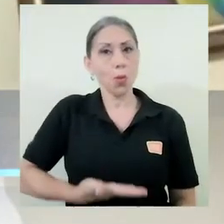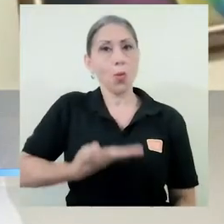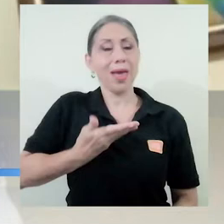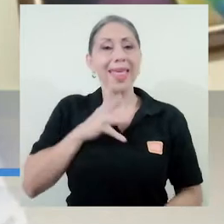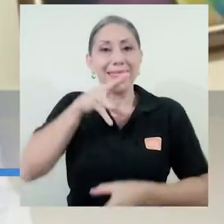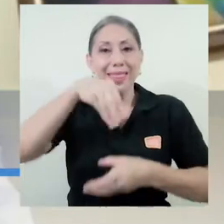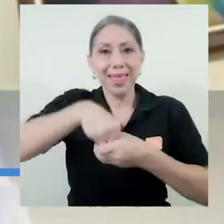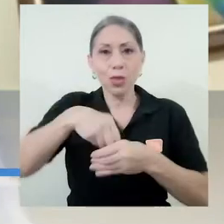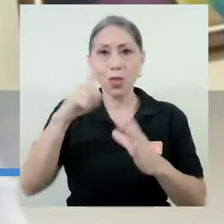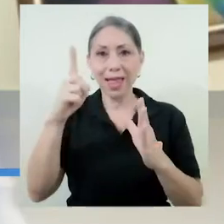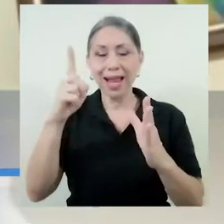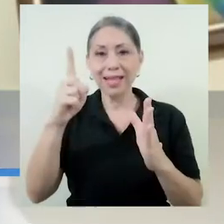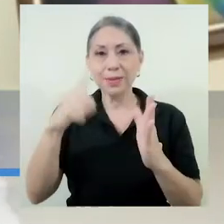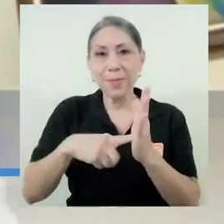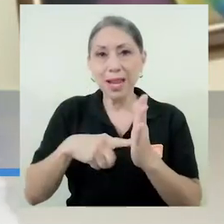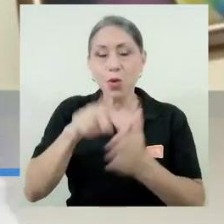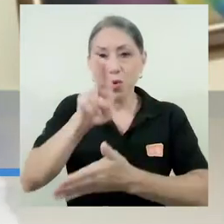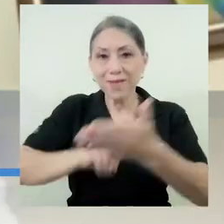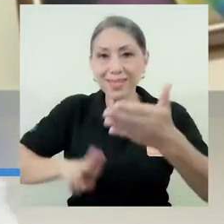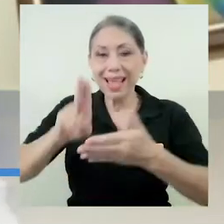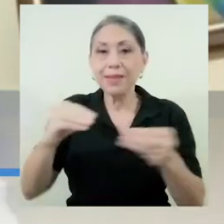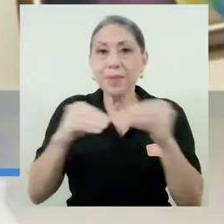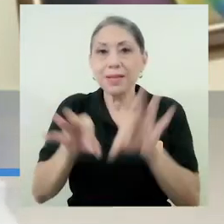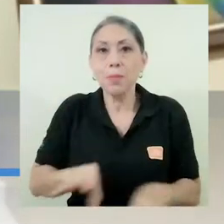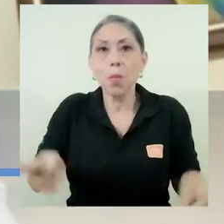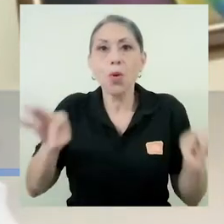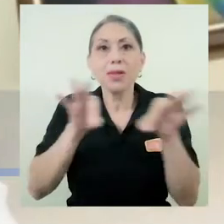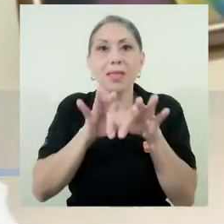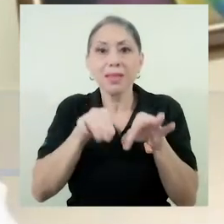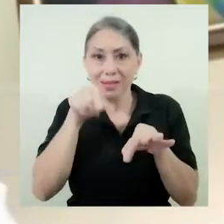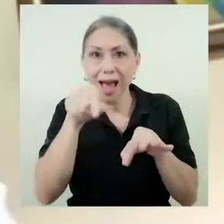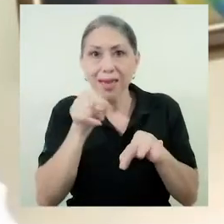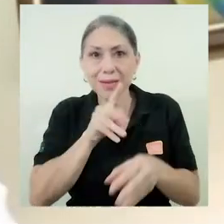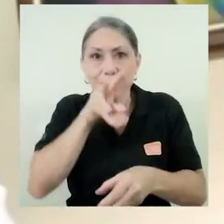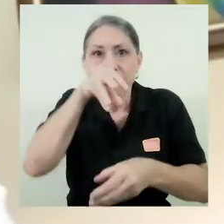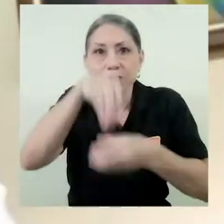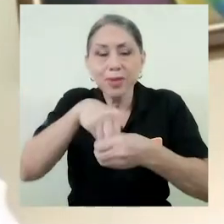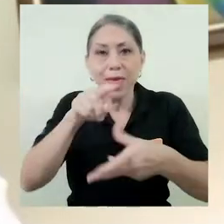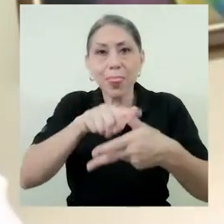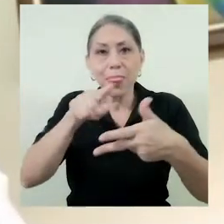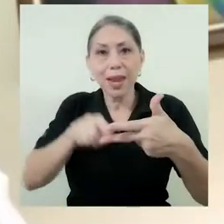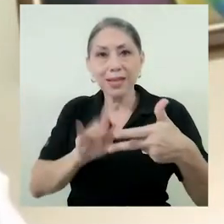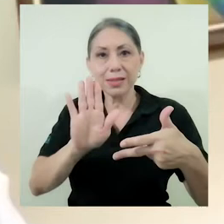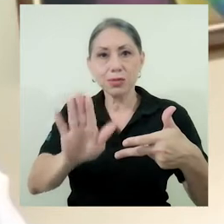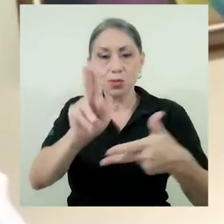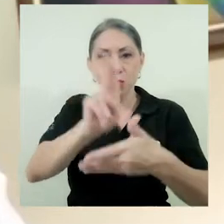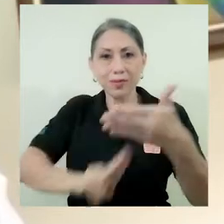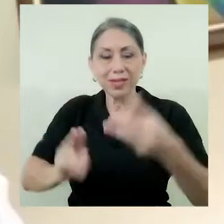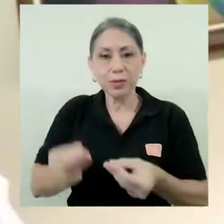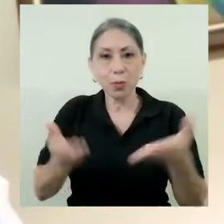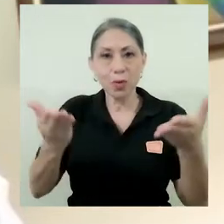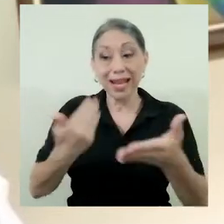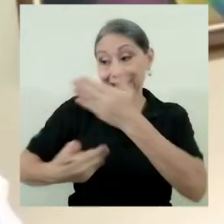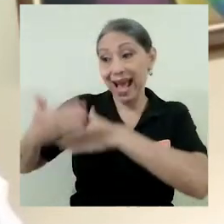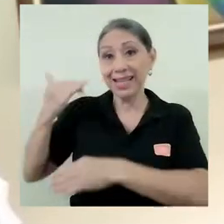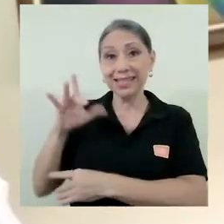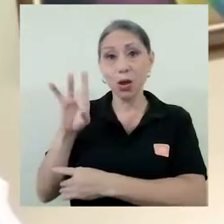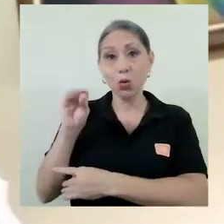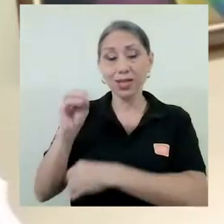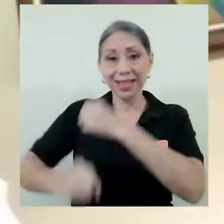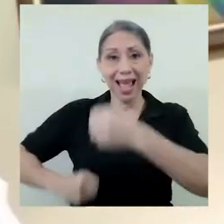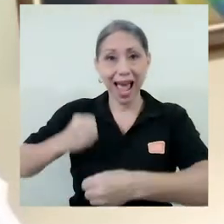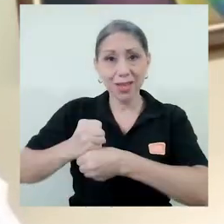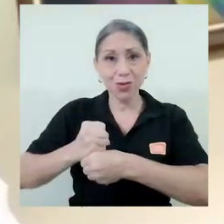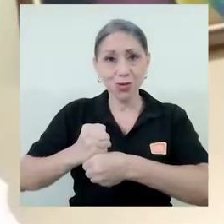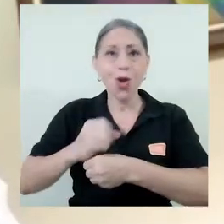universidades más importantes del mundo se encuentren tres de sus universidades públicas. Costa Rica tomó la decisión hace 80